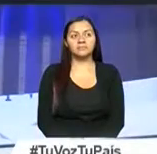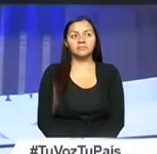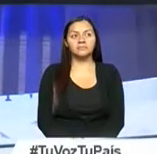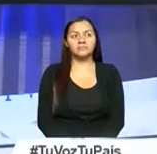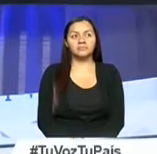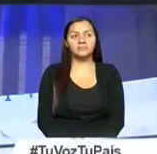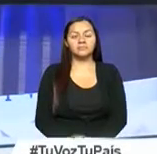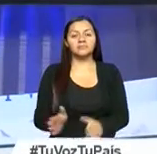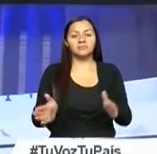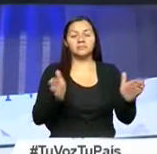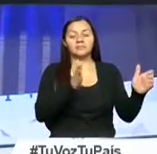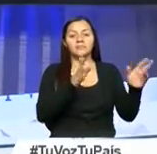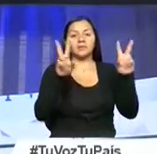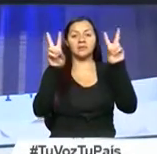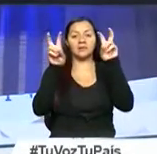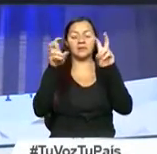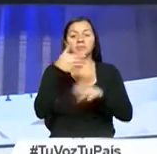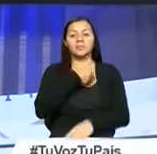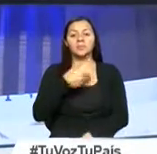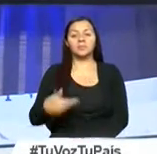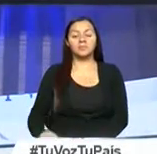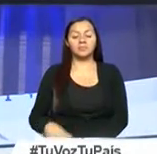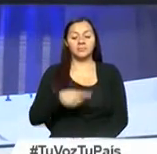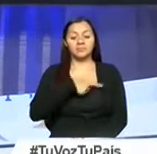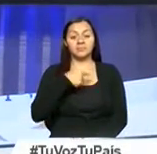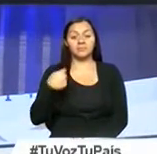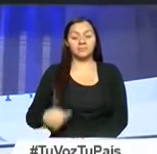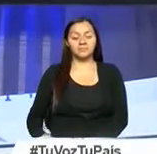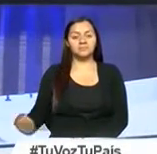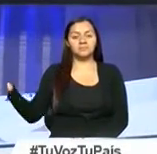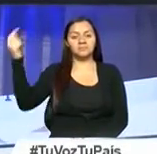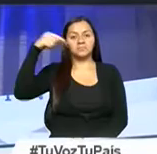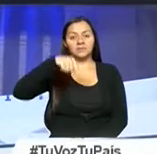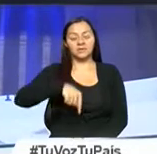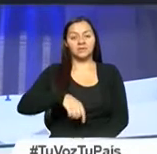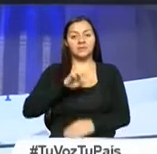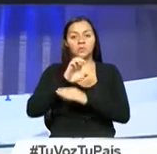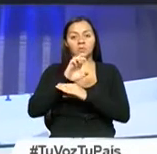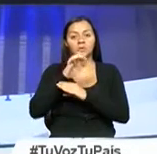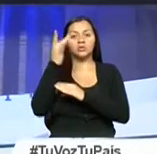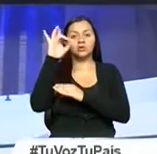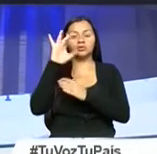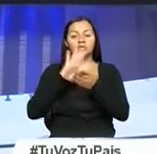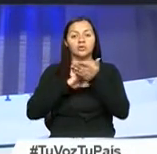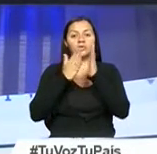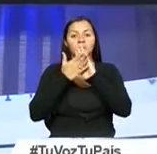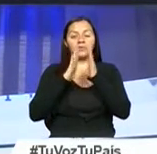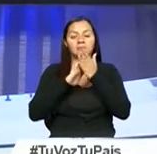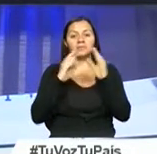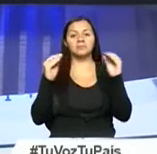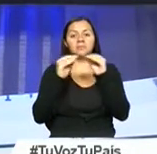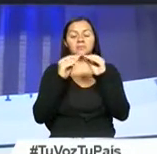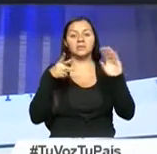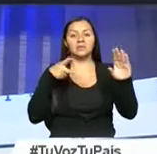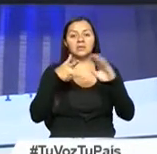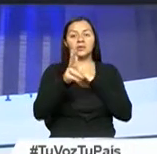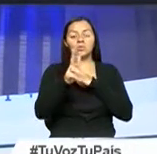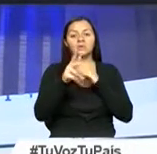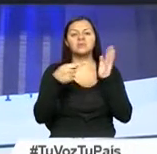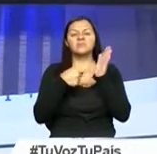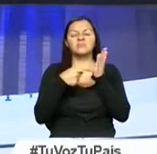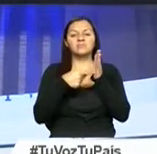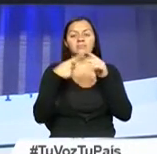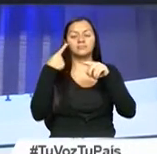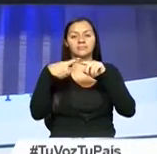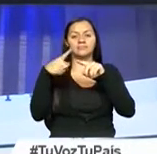Y en otro tema, el presidente chino Xi Jinping visitará el Ecuador el 18 de noviembre y será parte de la inauguración de una de las